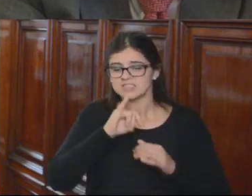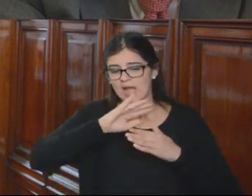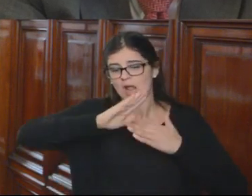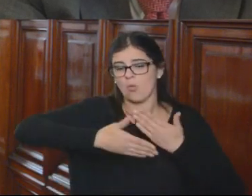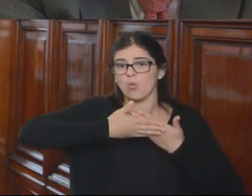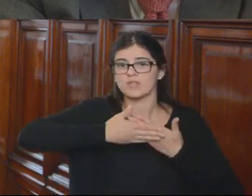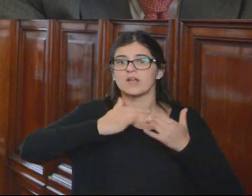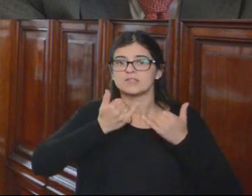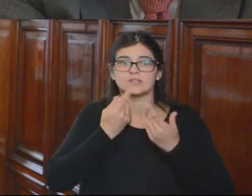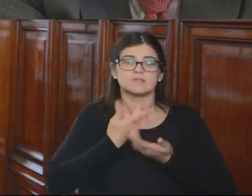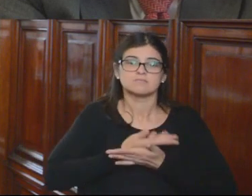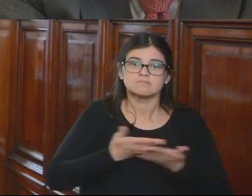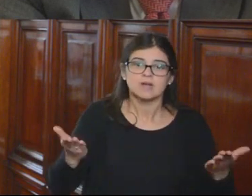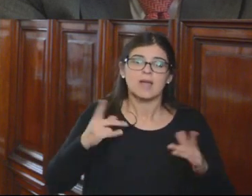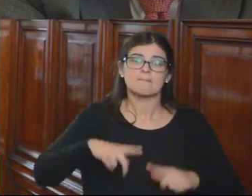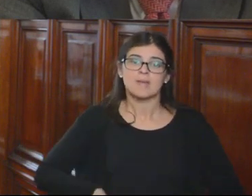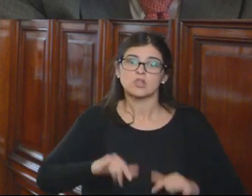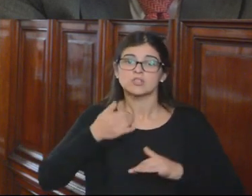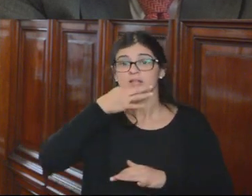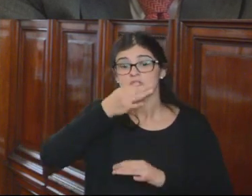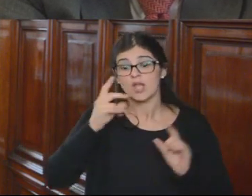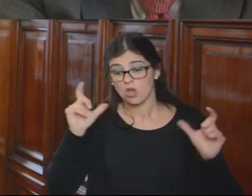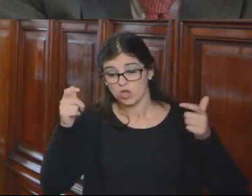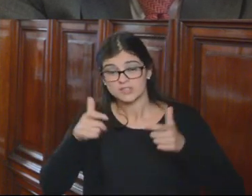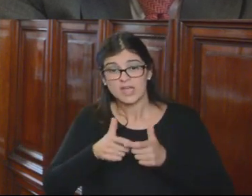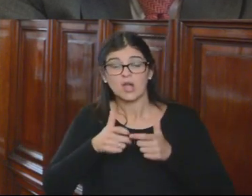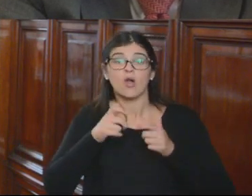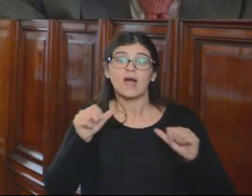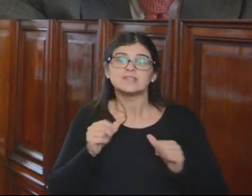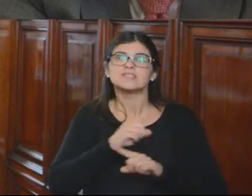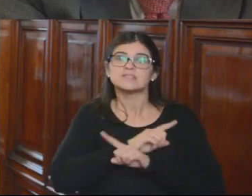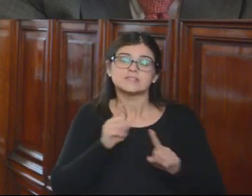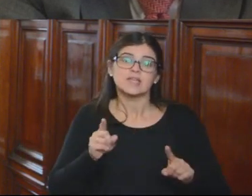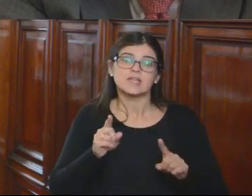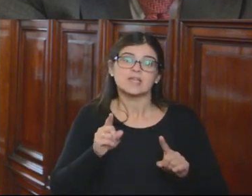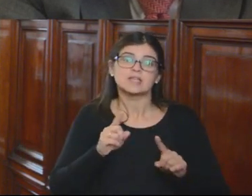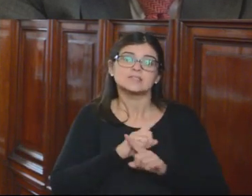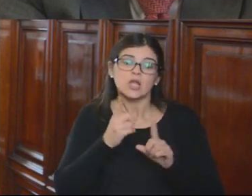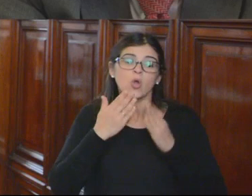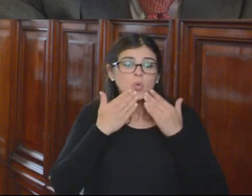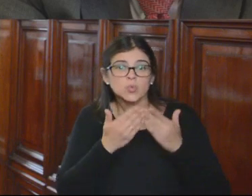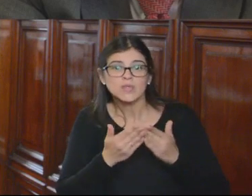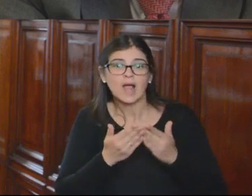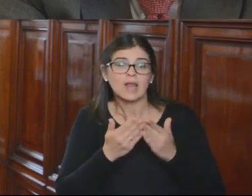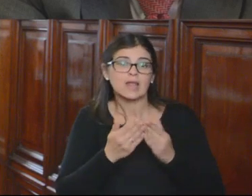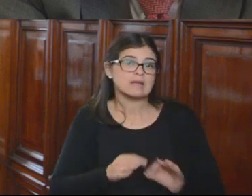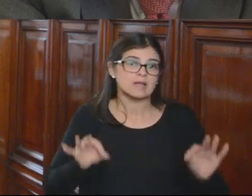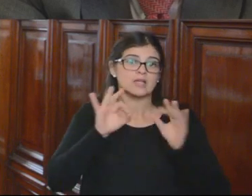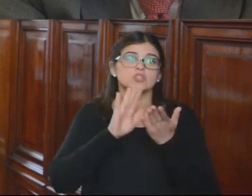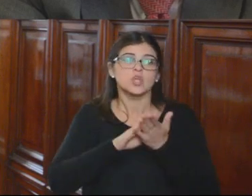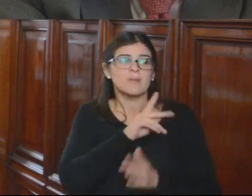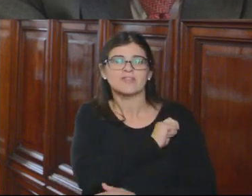documentación públicamente, el ministro ha dicho que los del Consejo obran sin consultarle sobre las